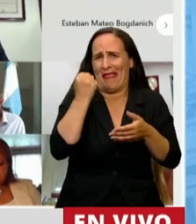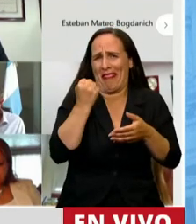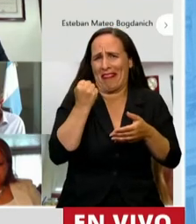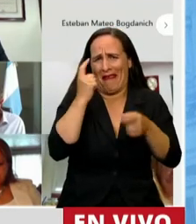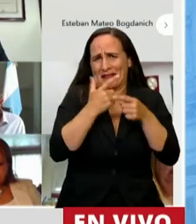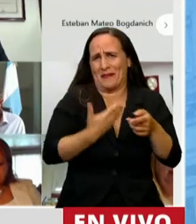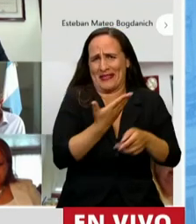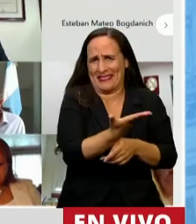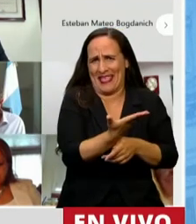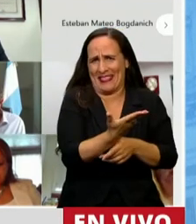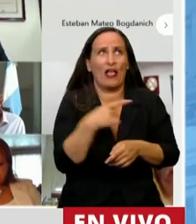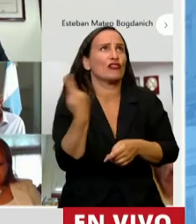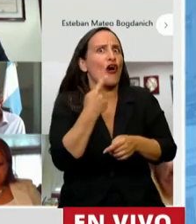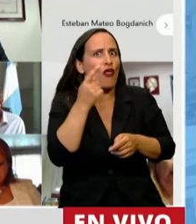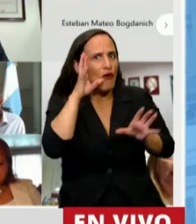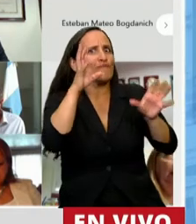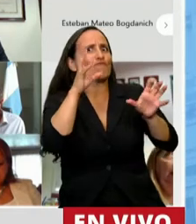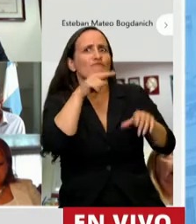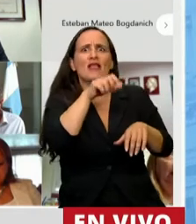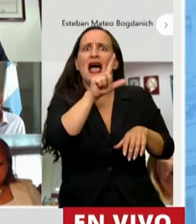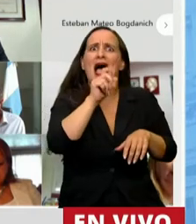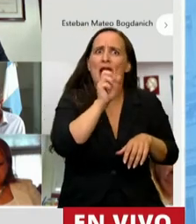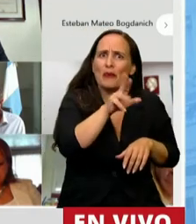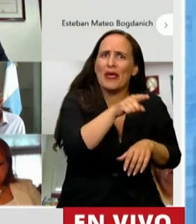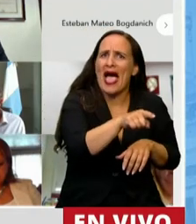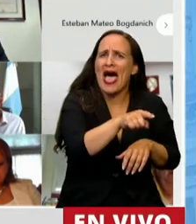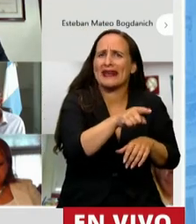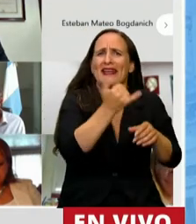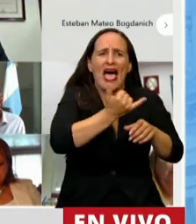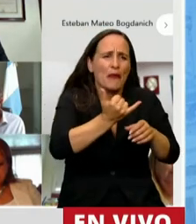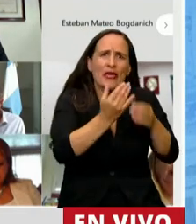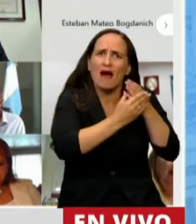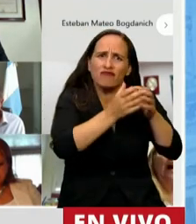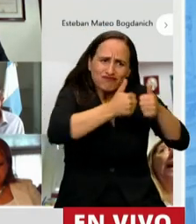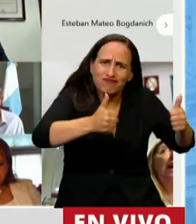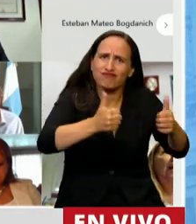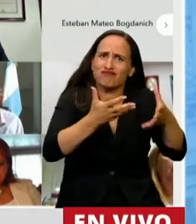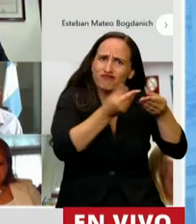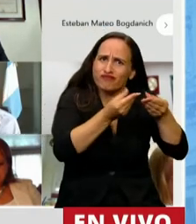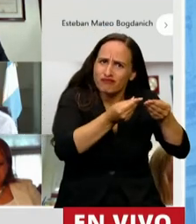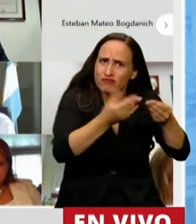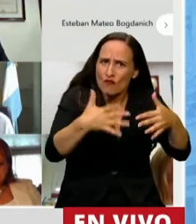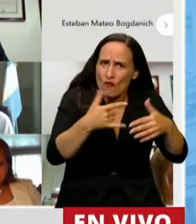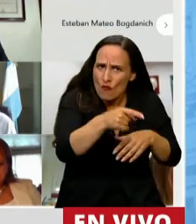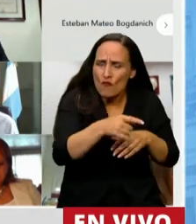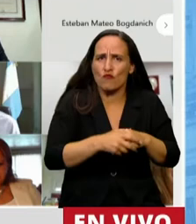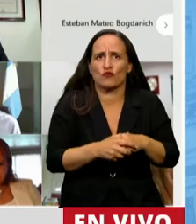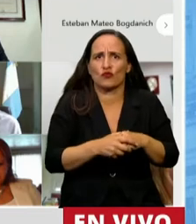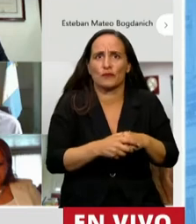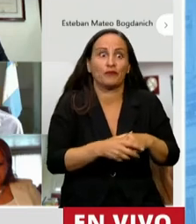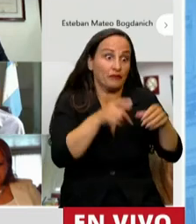se recuerda que Albiar estuvo asistido por un elenco ministerial de lujo, al punto de que de su seno